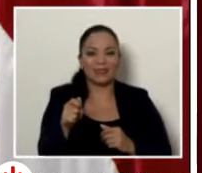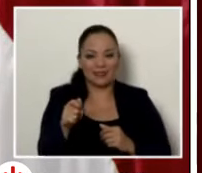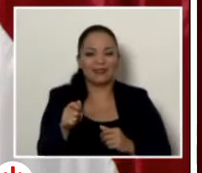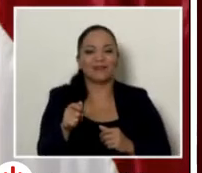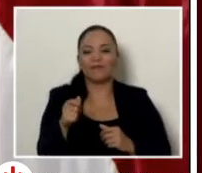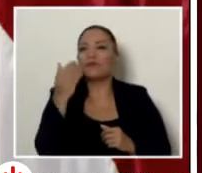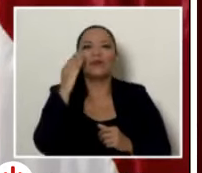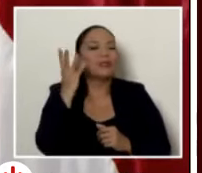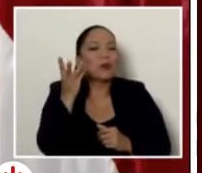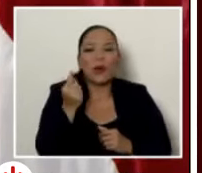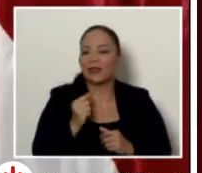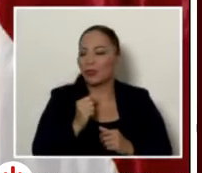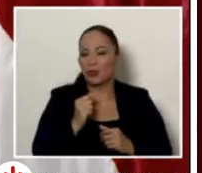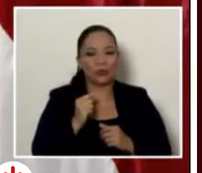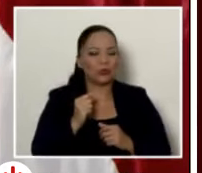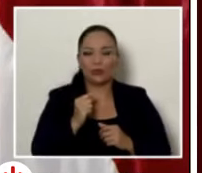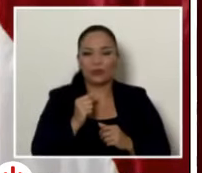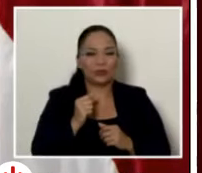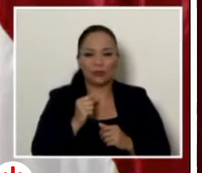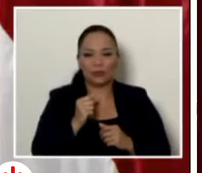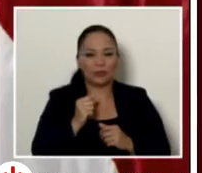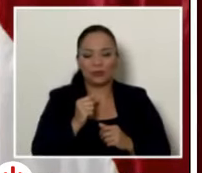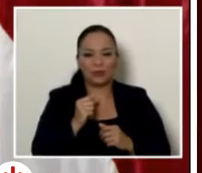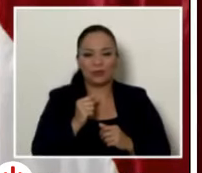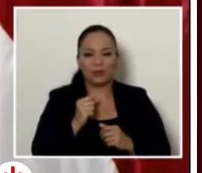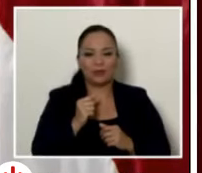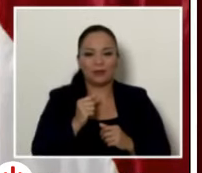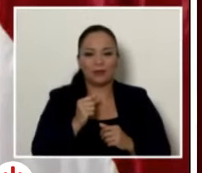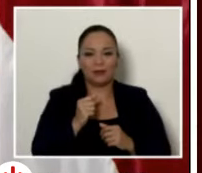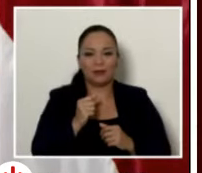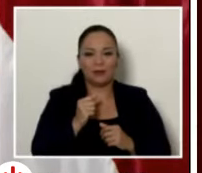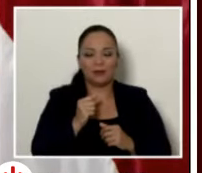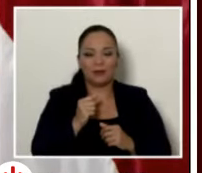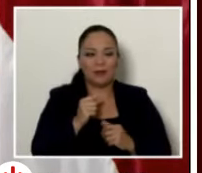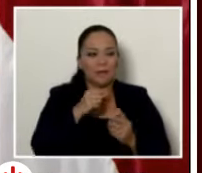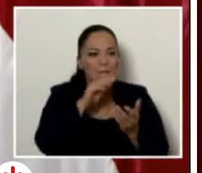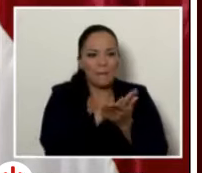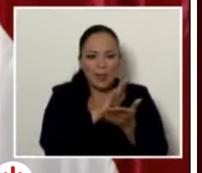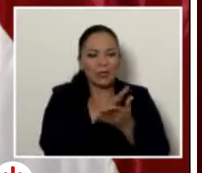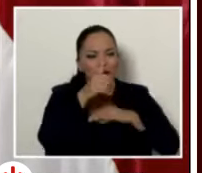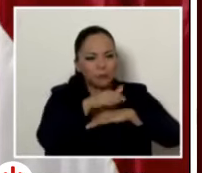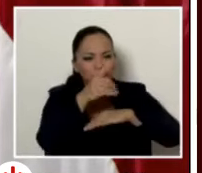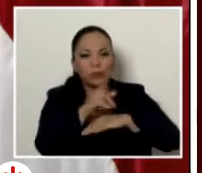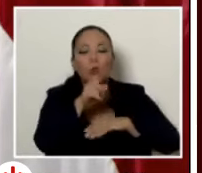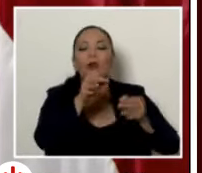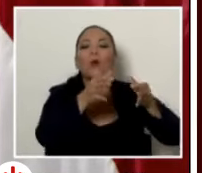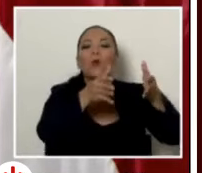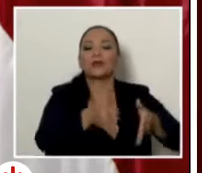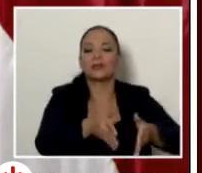no sé cuántos prontos despachos para que una jueza autorice la